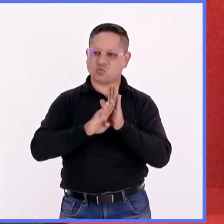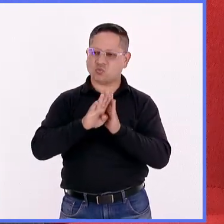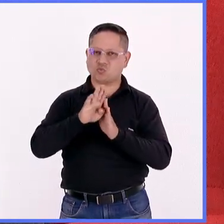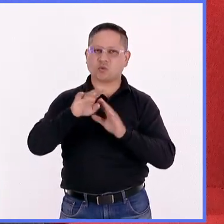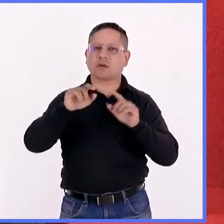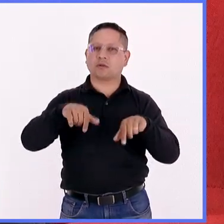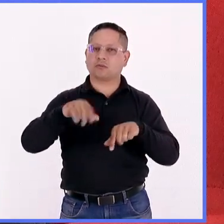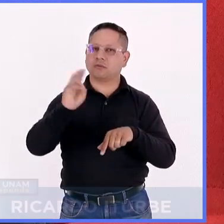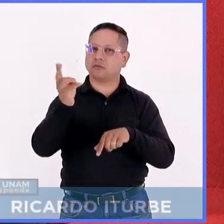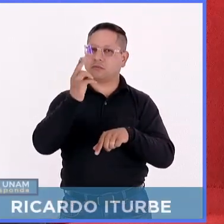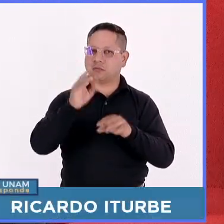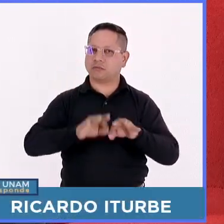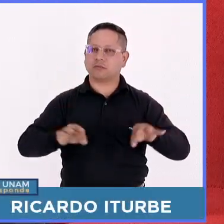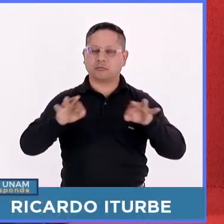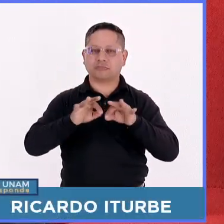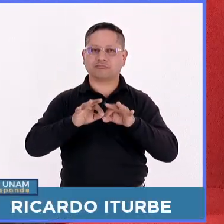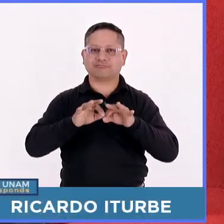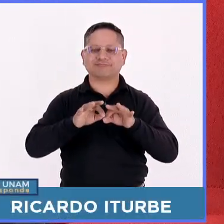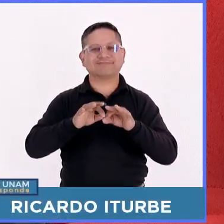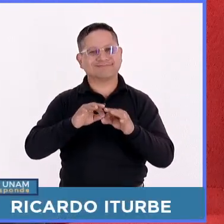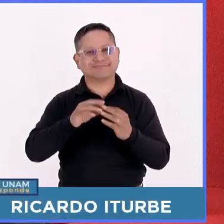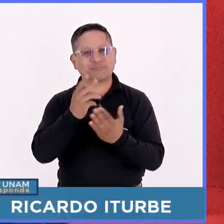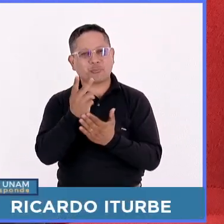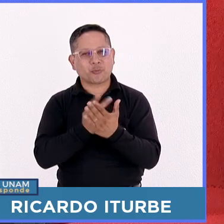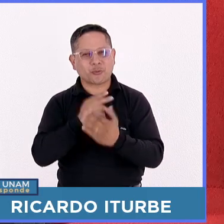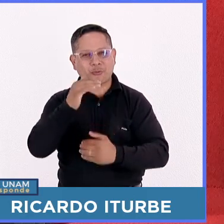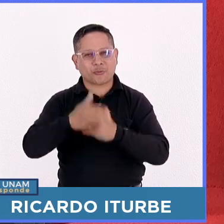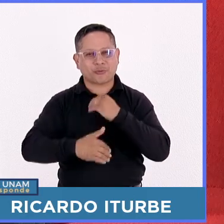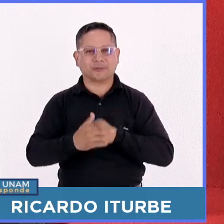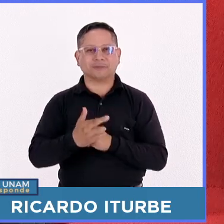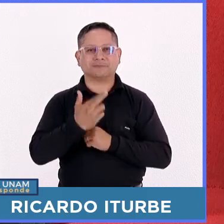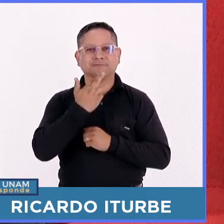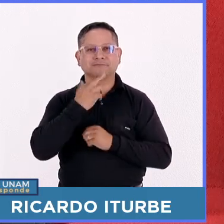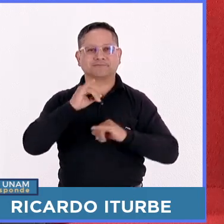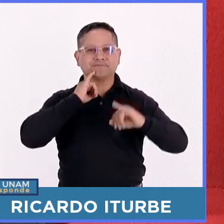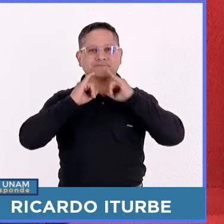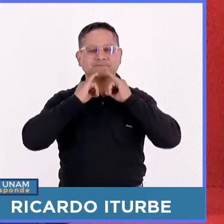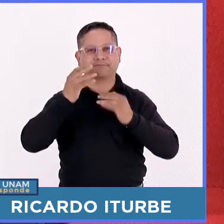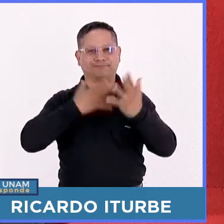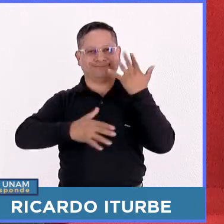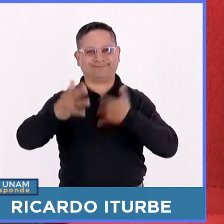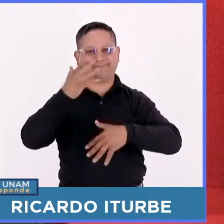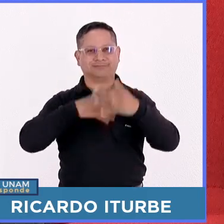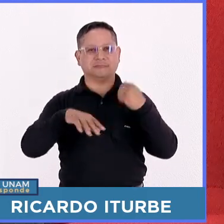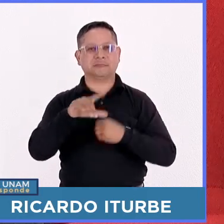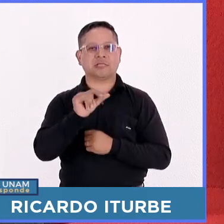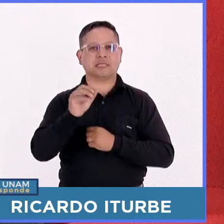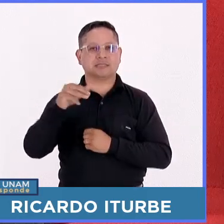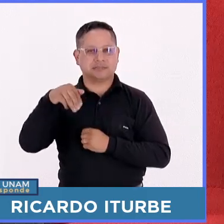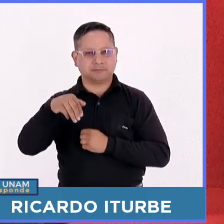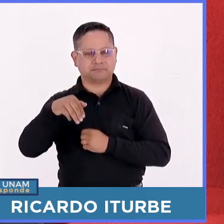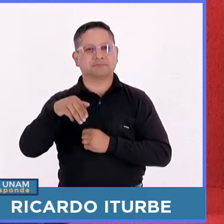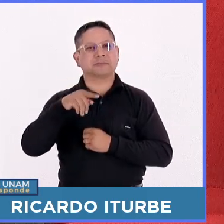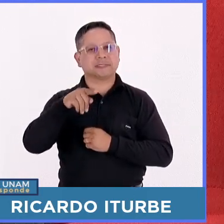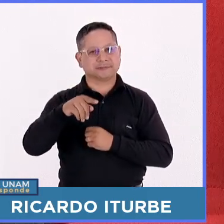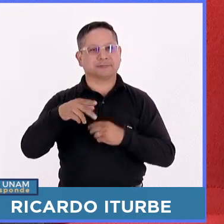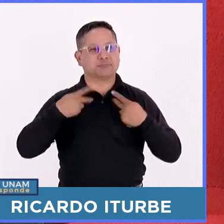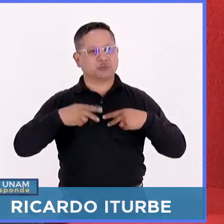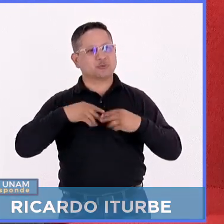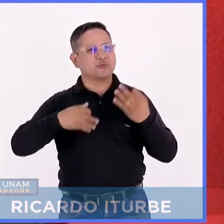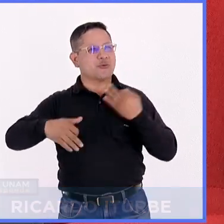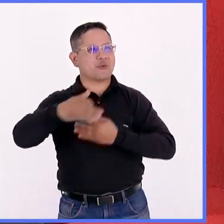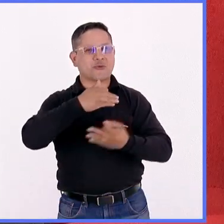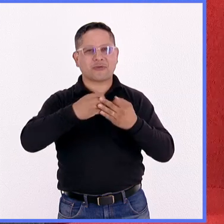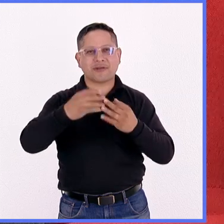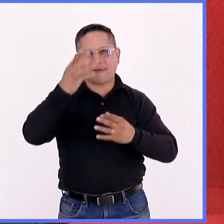universitarios. Con esto terminamos nuestro programa de hoy agradeciendo a Ricardo Iturbe en la interpretación de Lengua de Señas, que nos permite llegar a un público